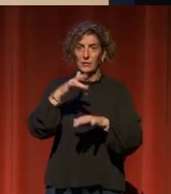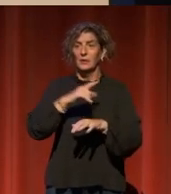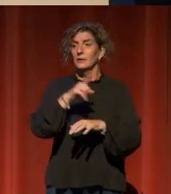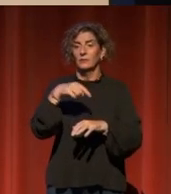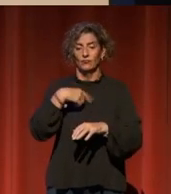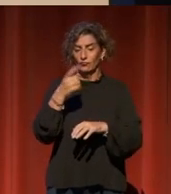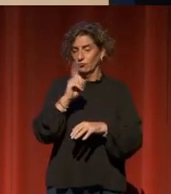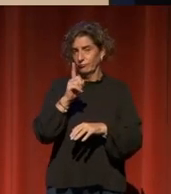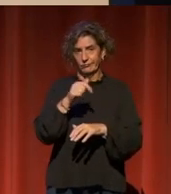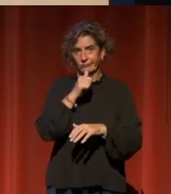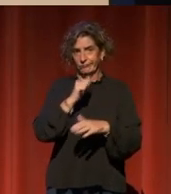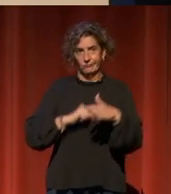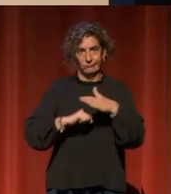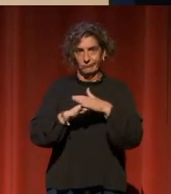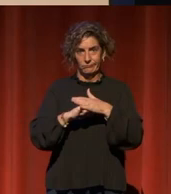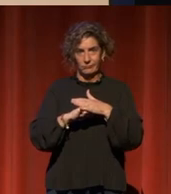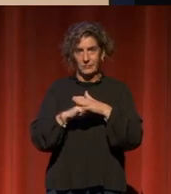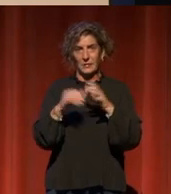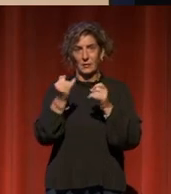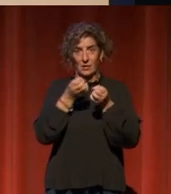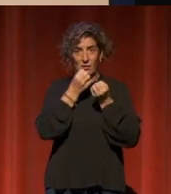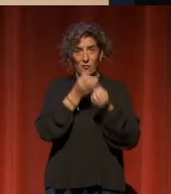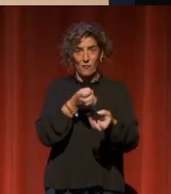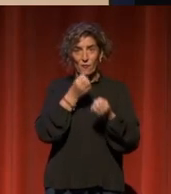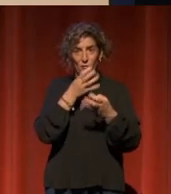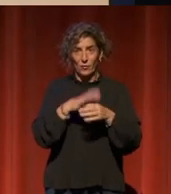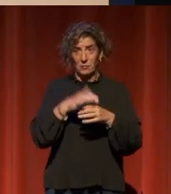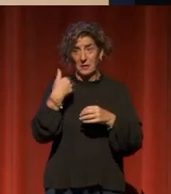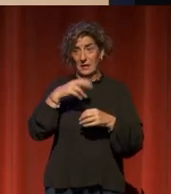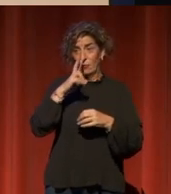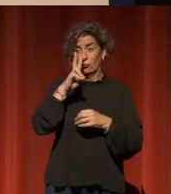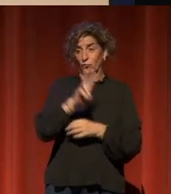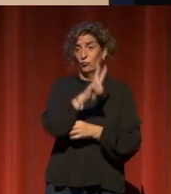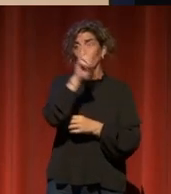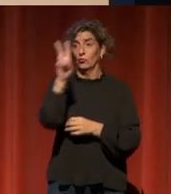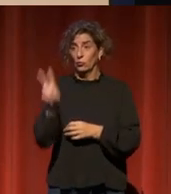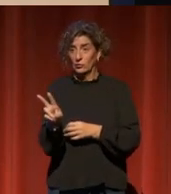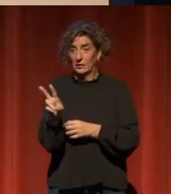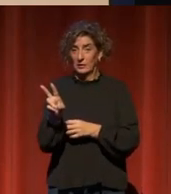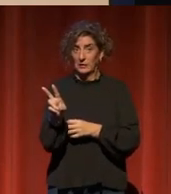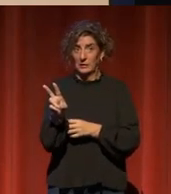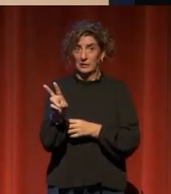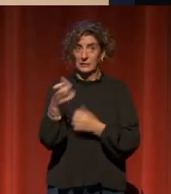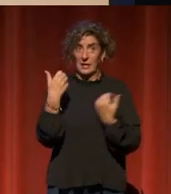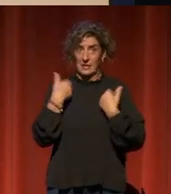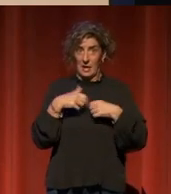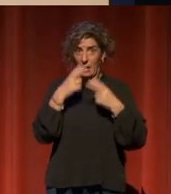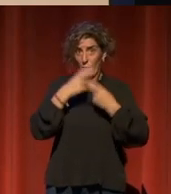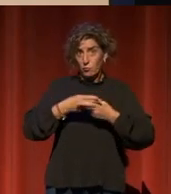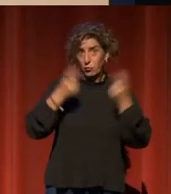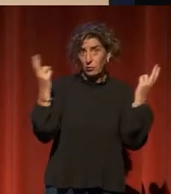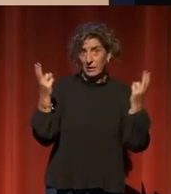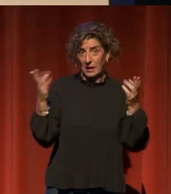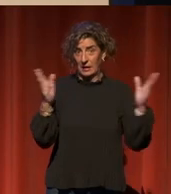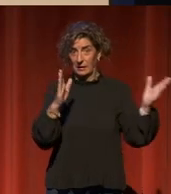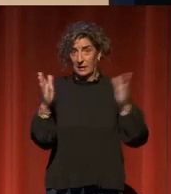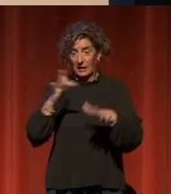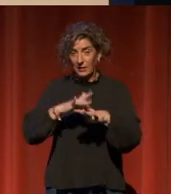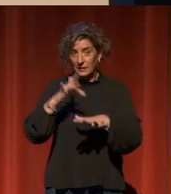ahí. Hay un informe a los dos años que publicáramos la década digital, esto fue